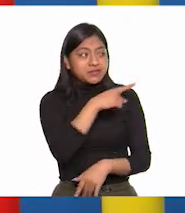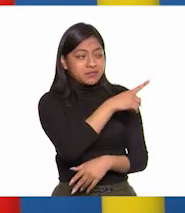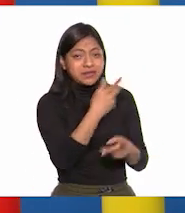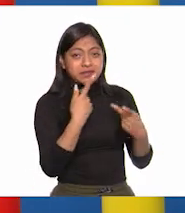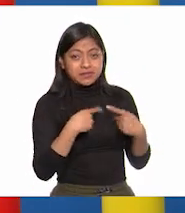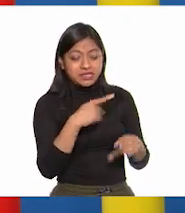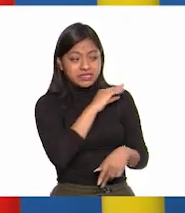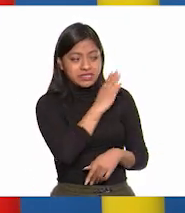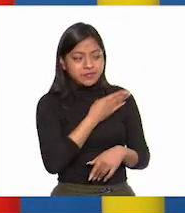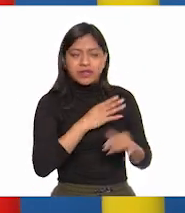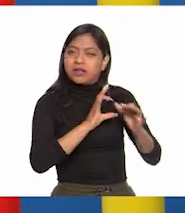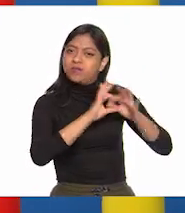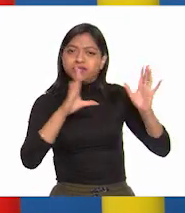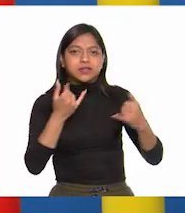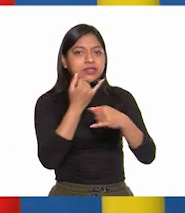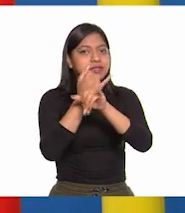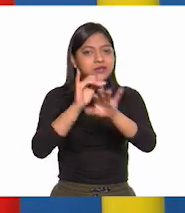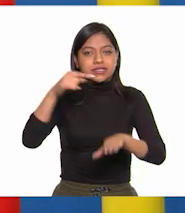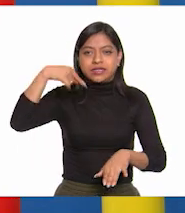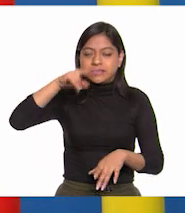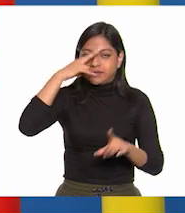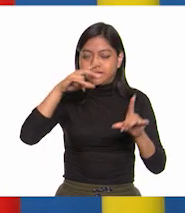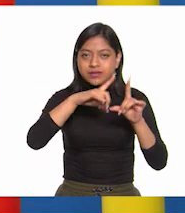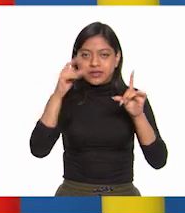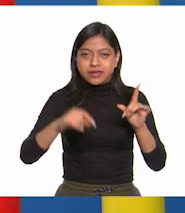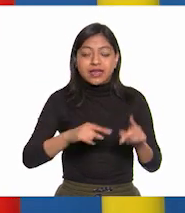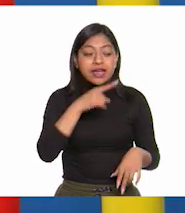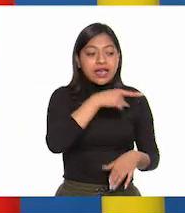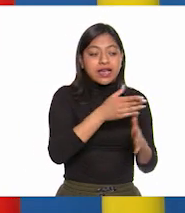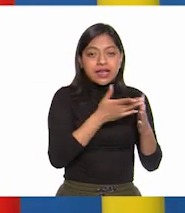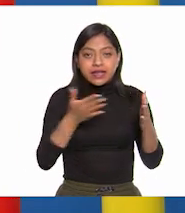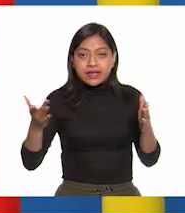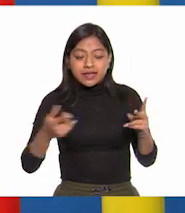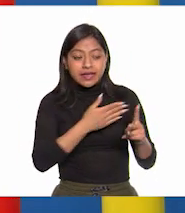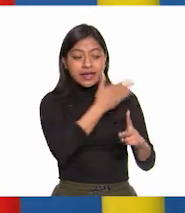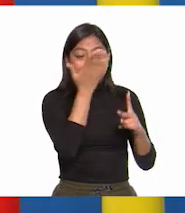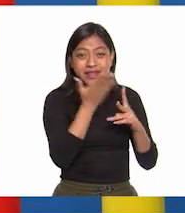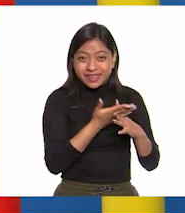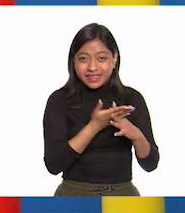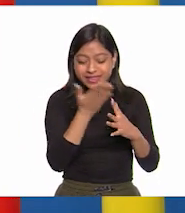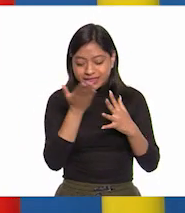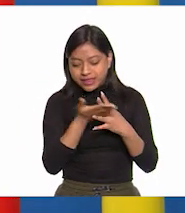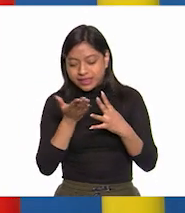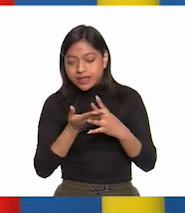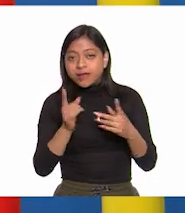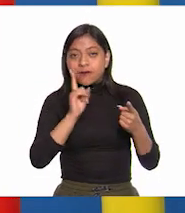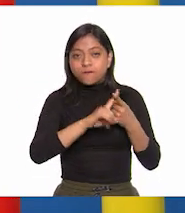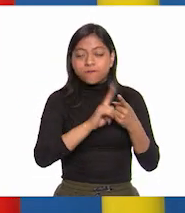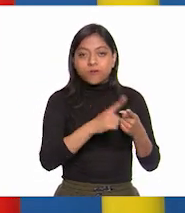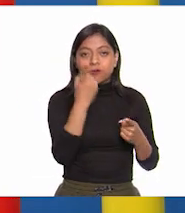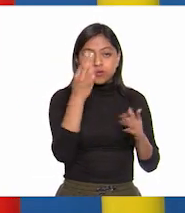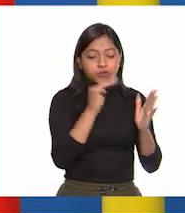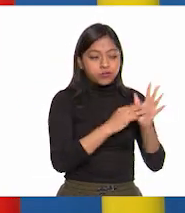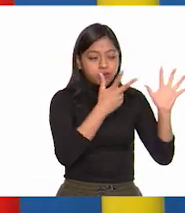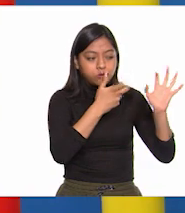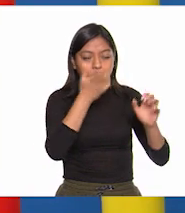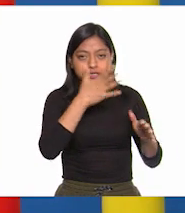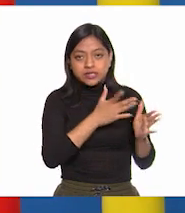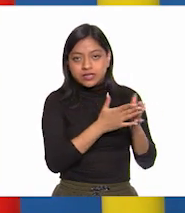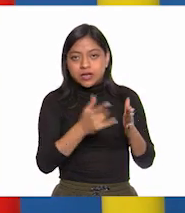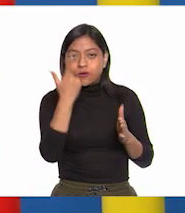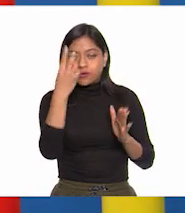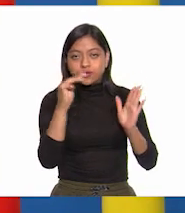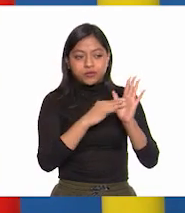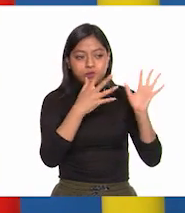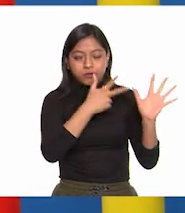Ahora bien, la primera etapa va de 1810 a 1811 y comenzó en la zona del Bajío, es